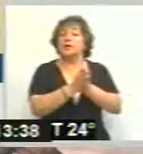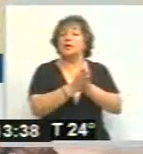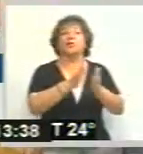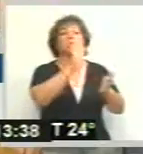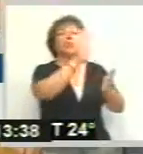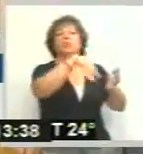del interior.